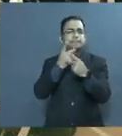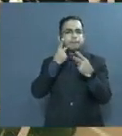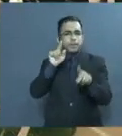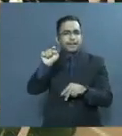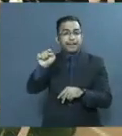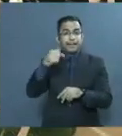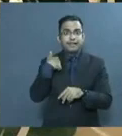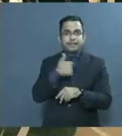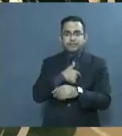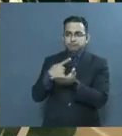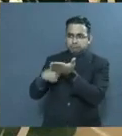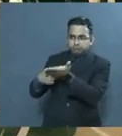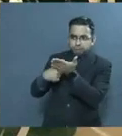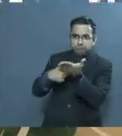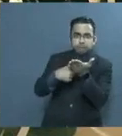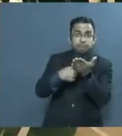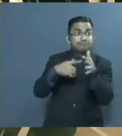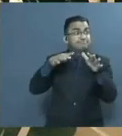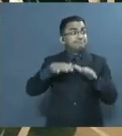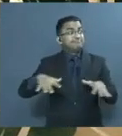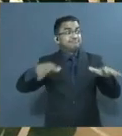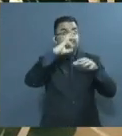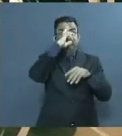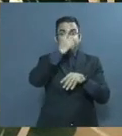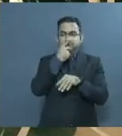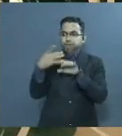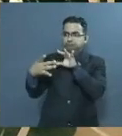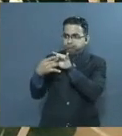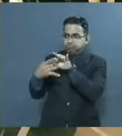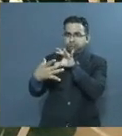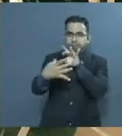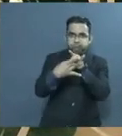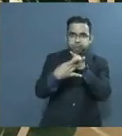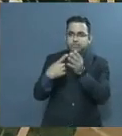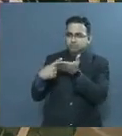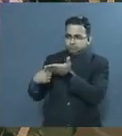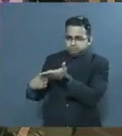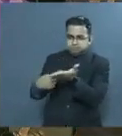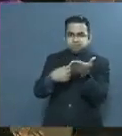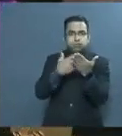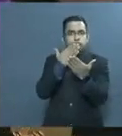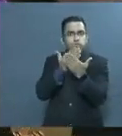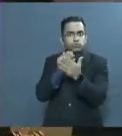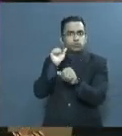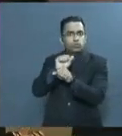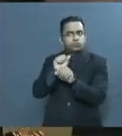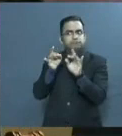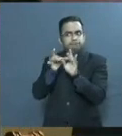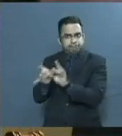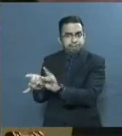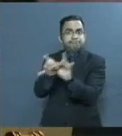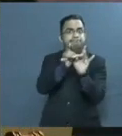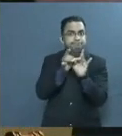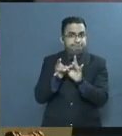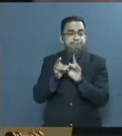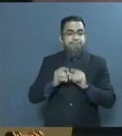se ha dado tanto a nivel nacional como localmente en todos los departamentos judiciales.